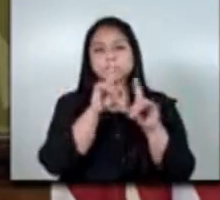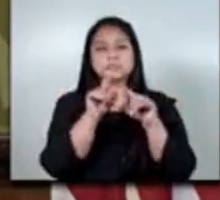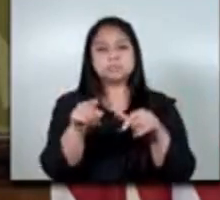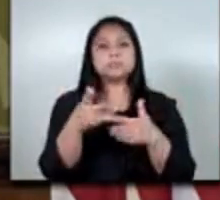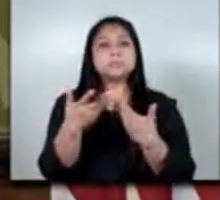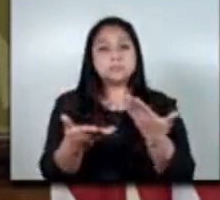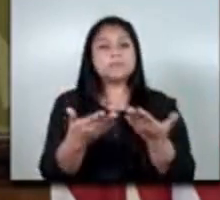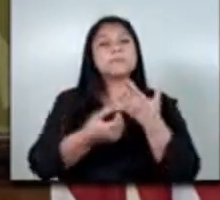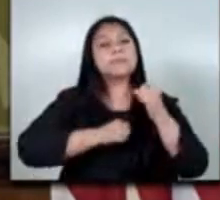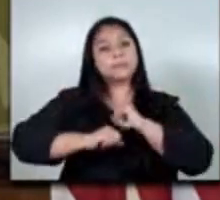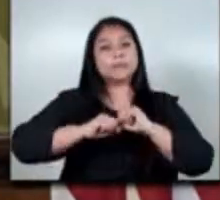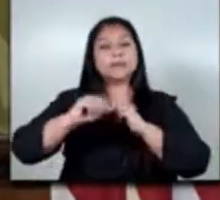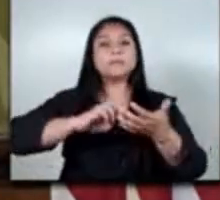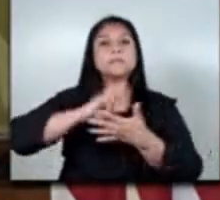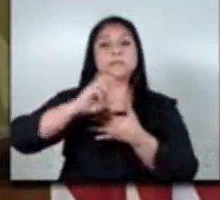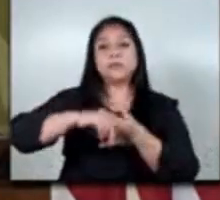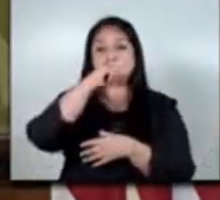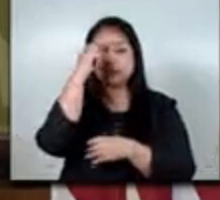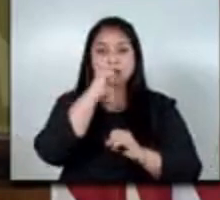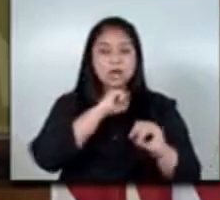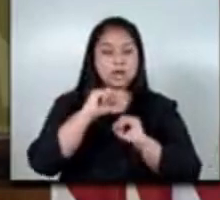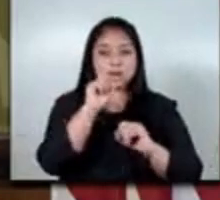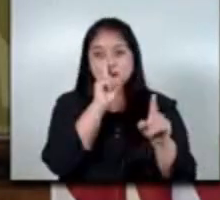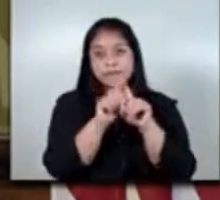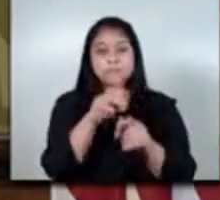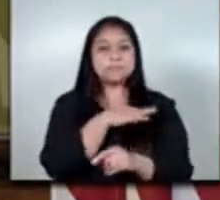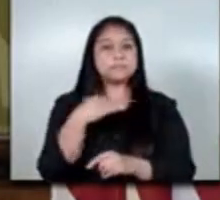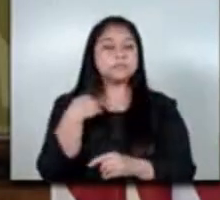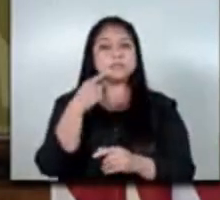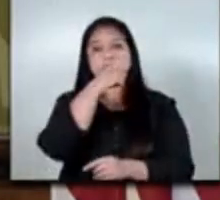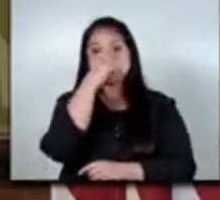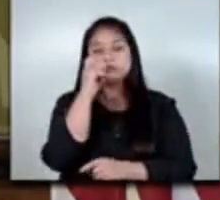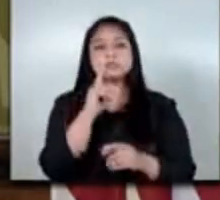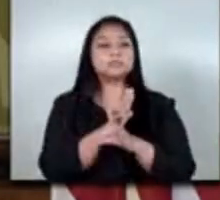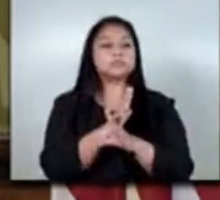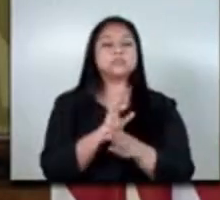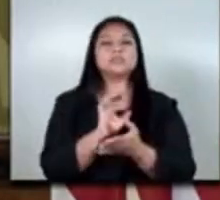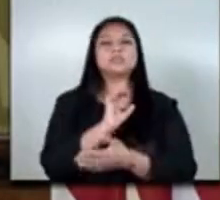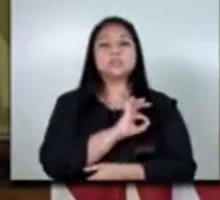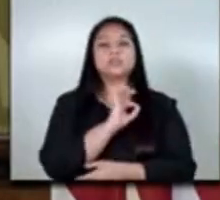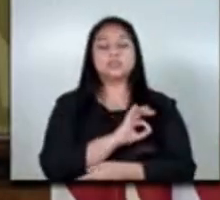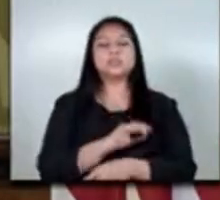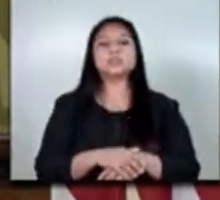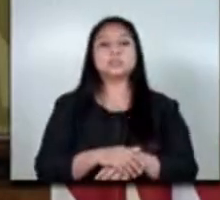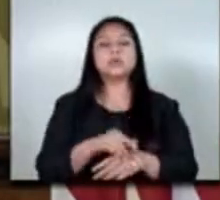programa de trabajo temporal del ministerio de trabajo y prevención social el gobierno de estados